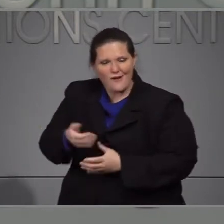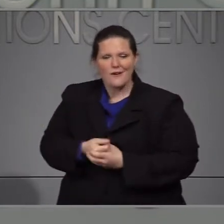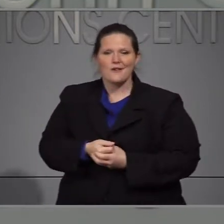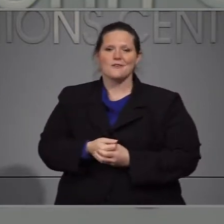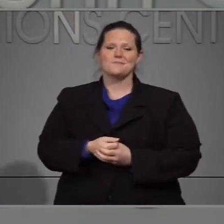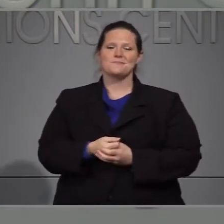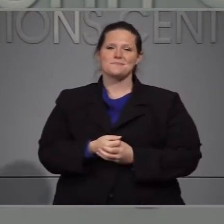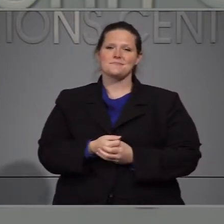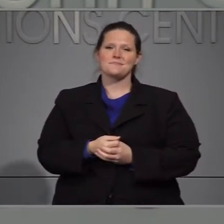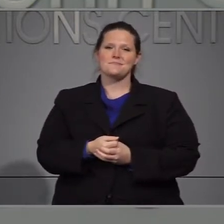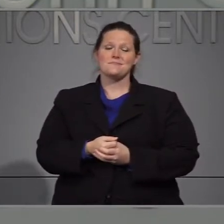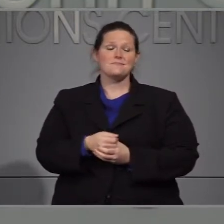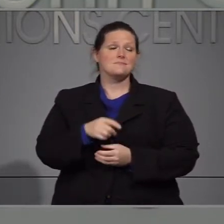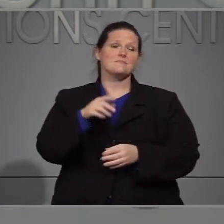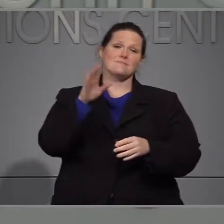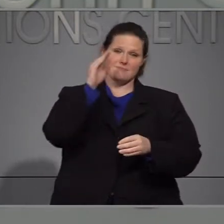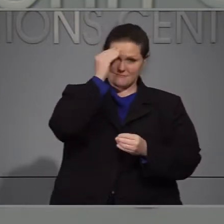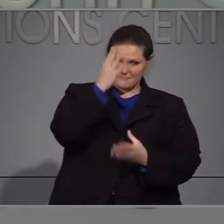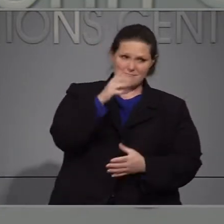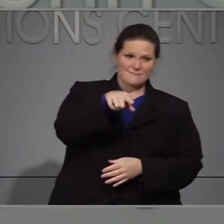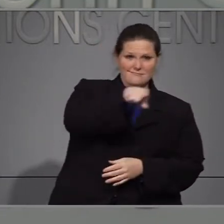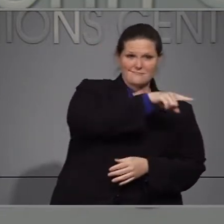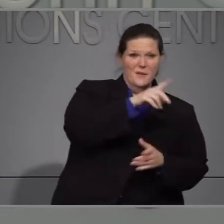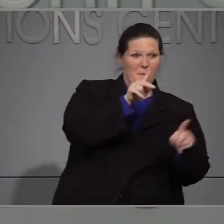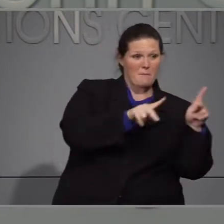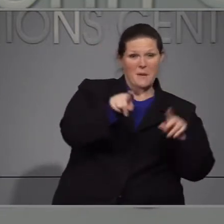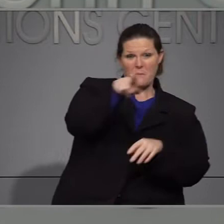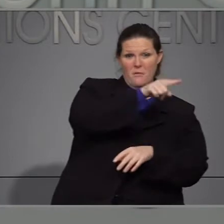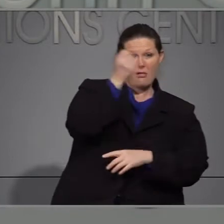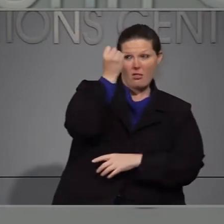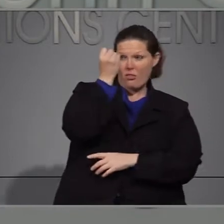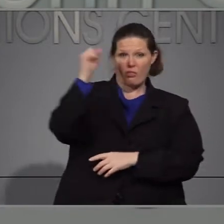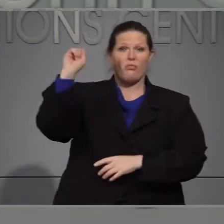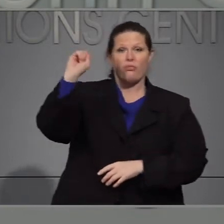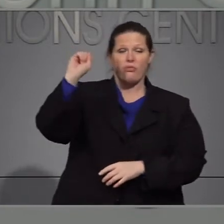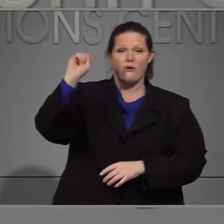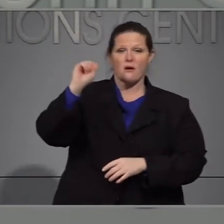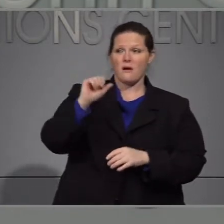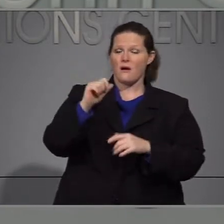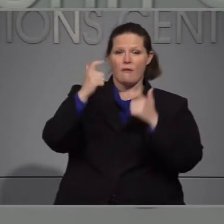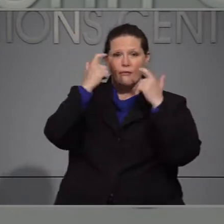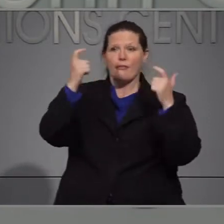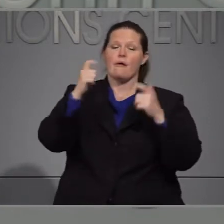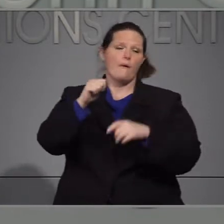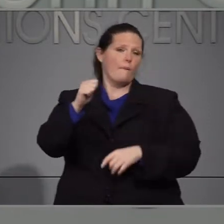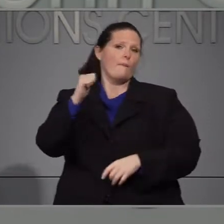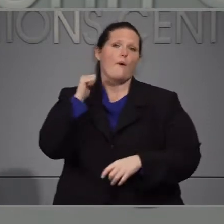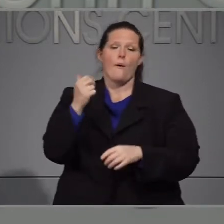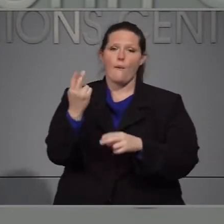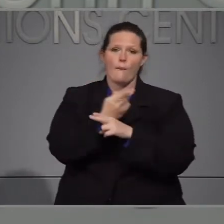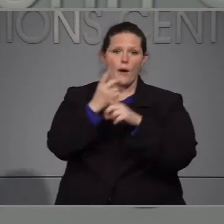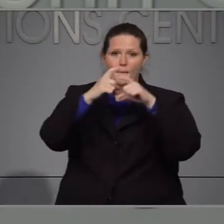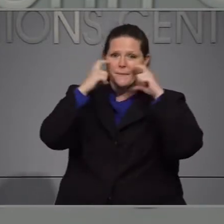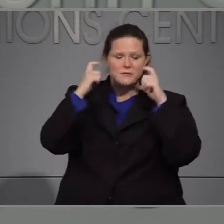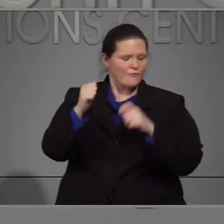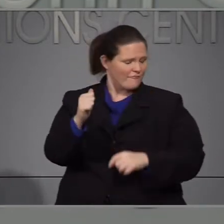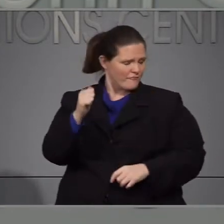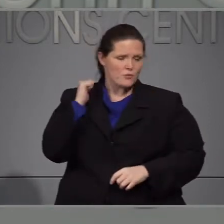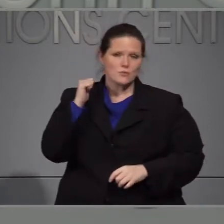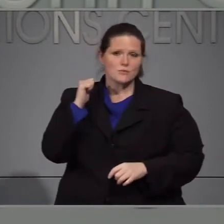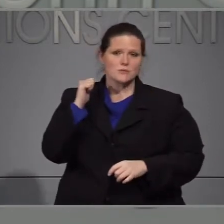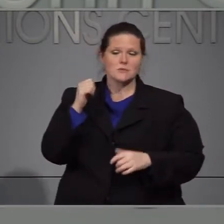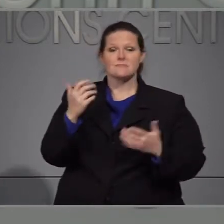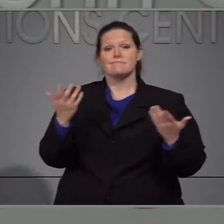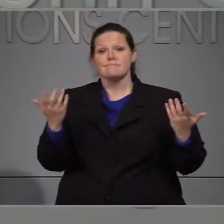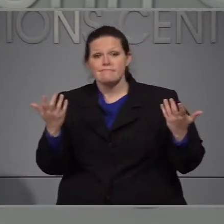Empleados para aquellos que continúan desafiando la decencia básica y el sentido común y se